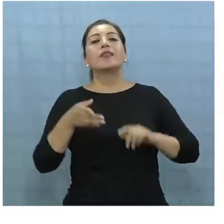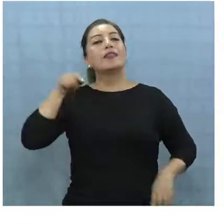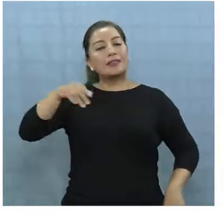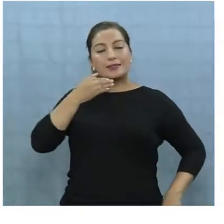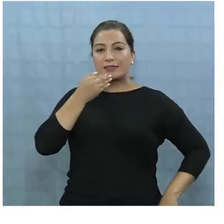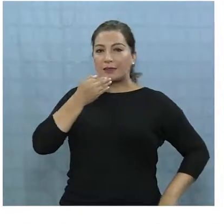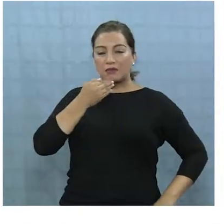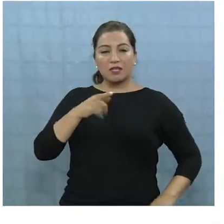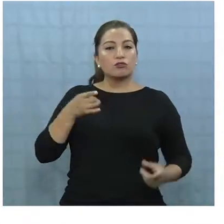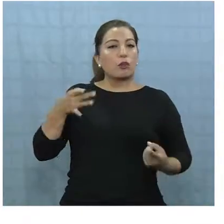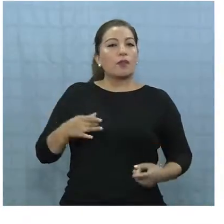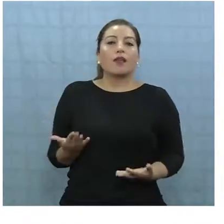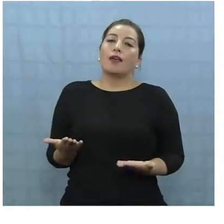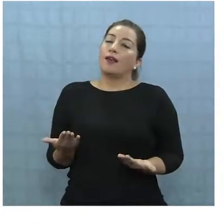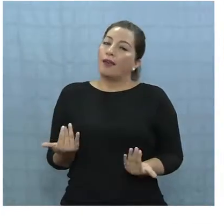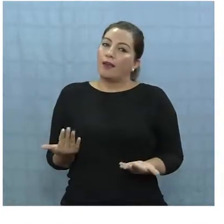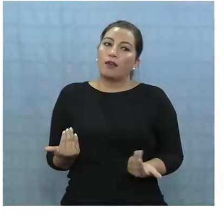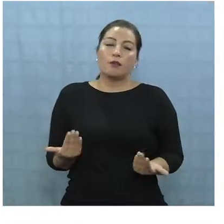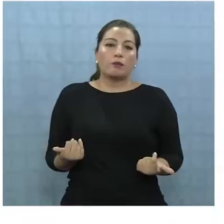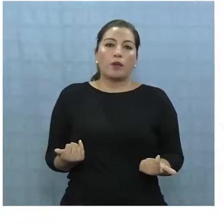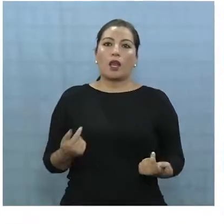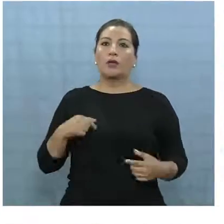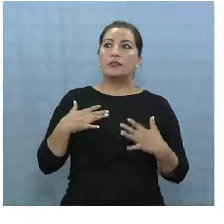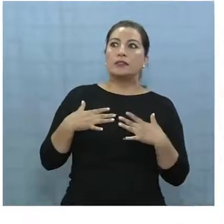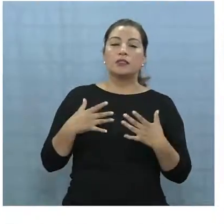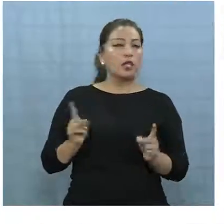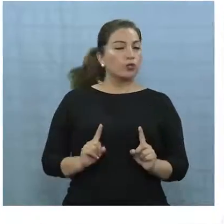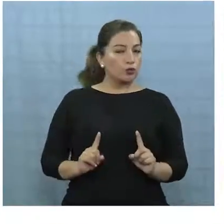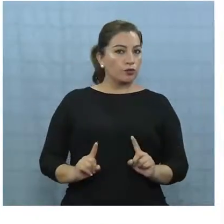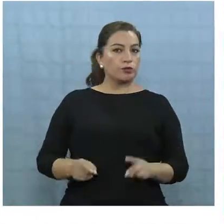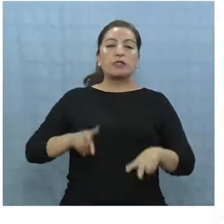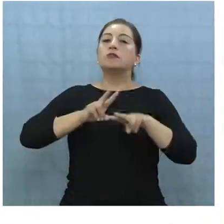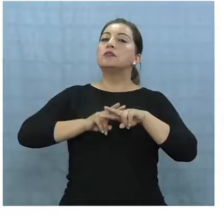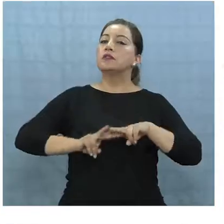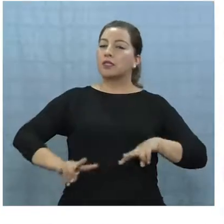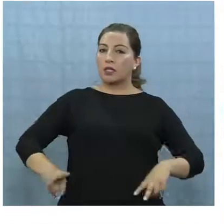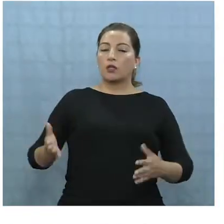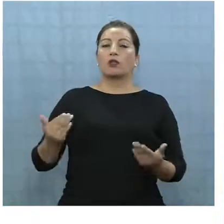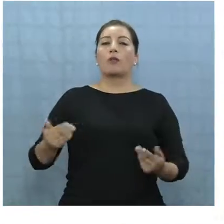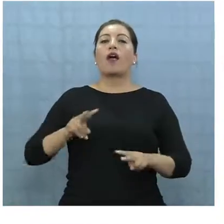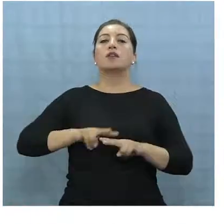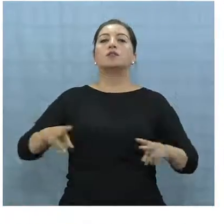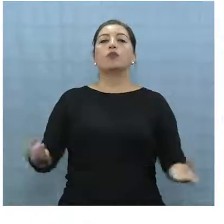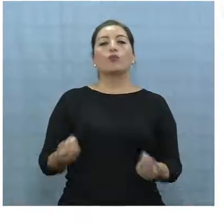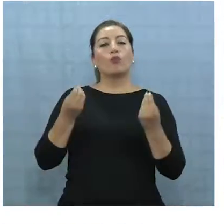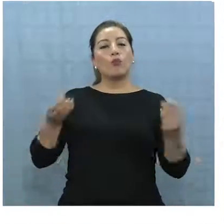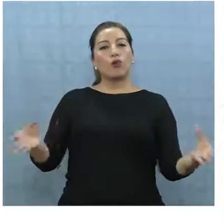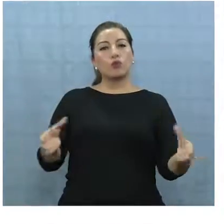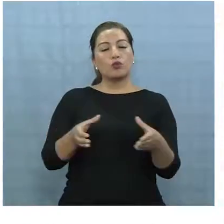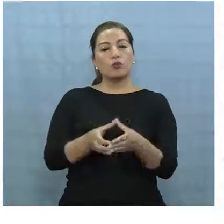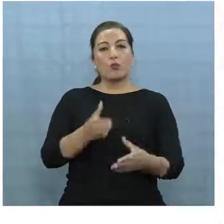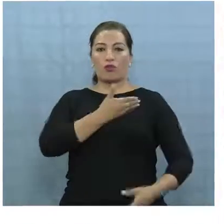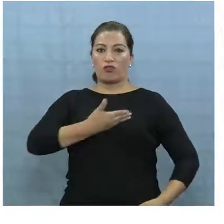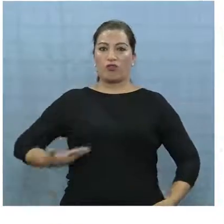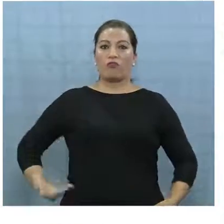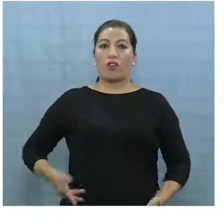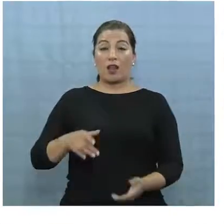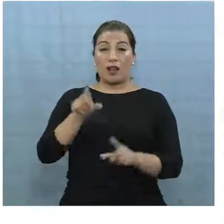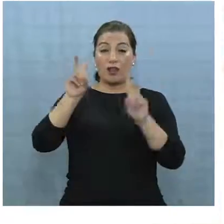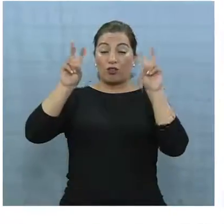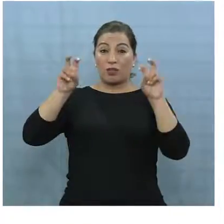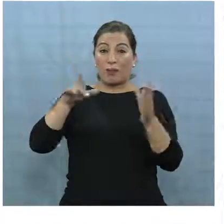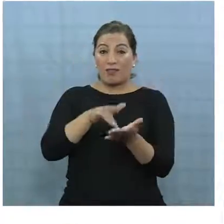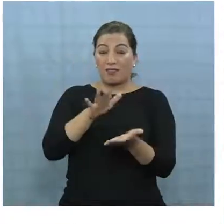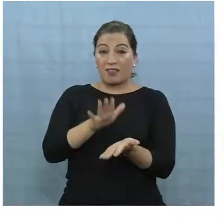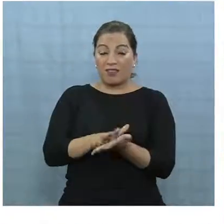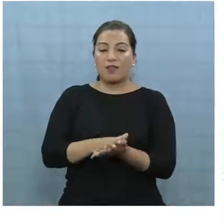mesa. Y por supuesto que hay que simplemente esperar, sin ningún tipo de ansiedad, esperemos realmente que se pueda conformar un buen equipo de gobierno para sacar todos los